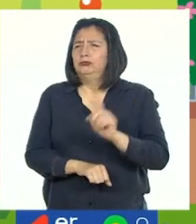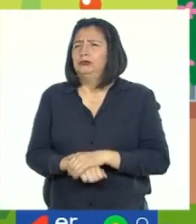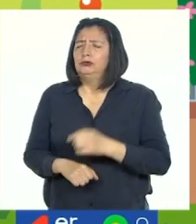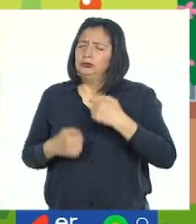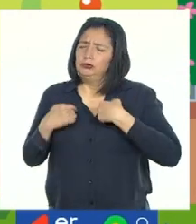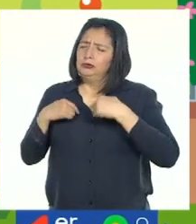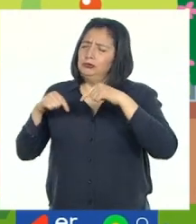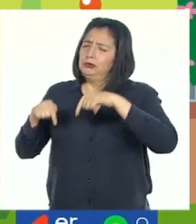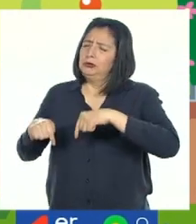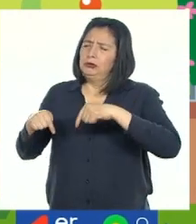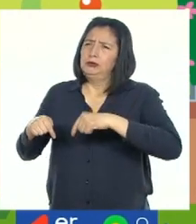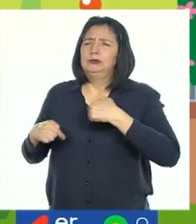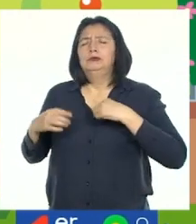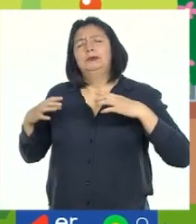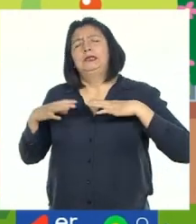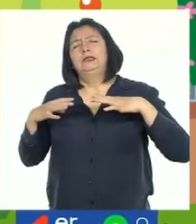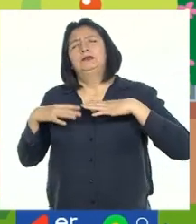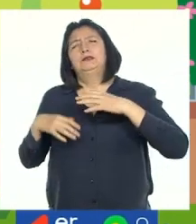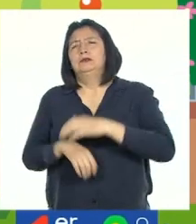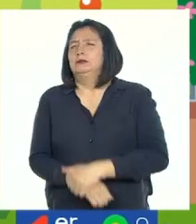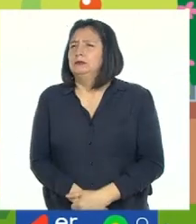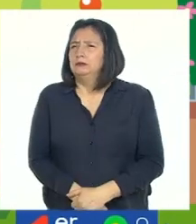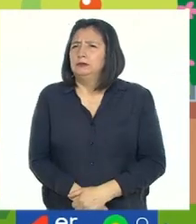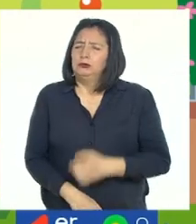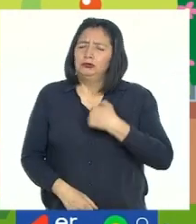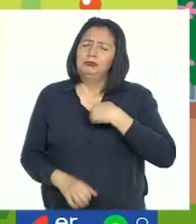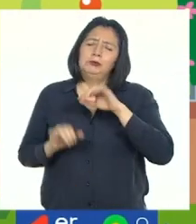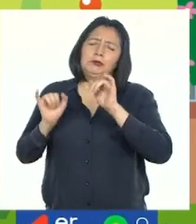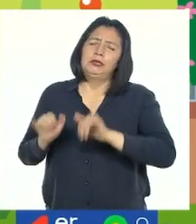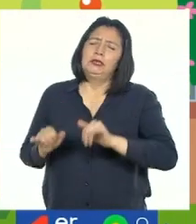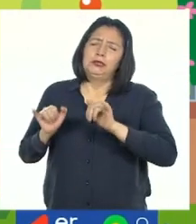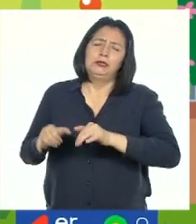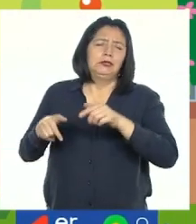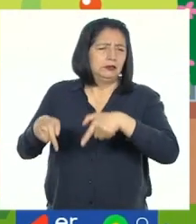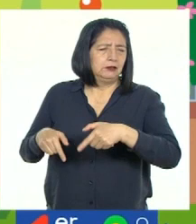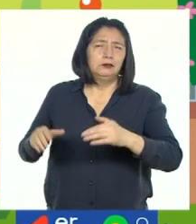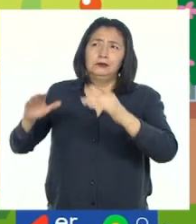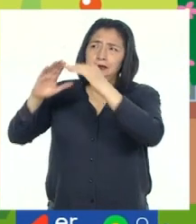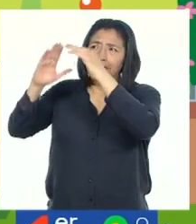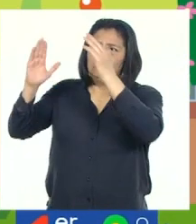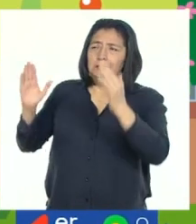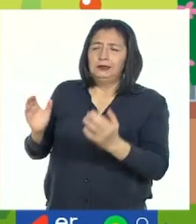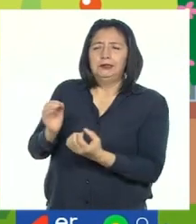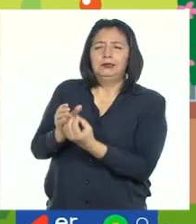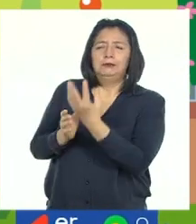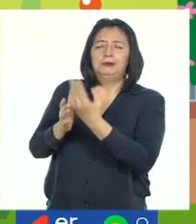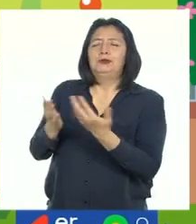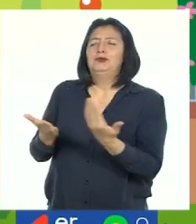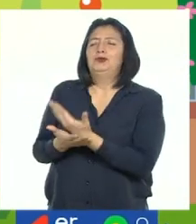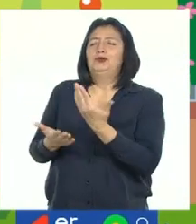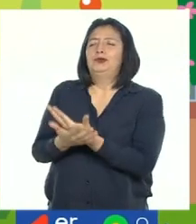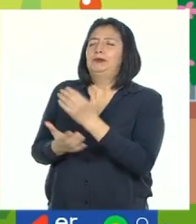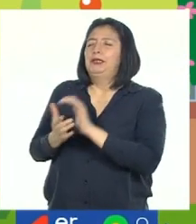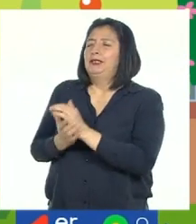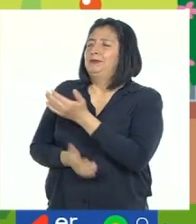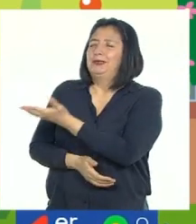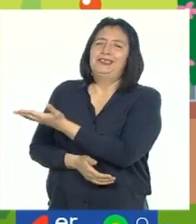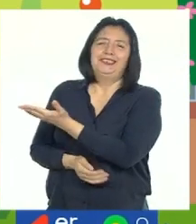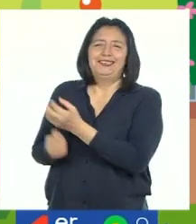Yo estoy en mis vacaciones. Me quedaré aquí en el vivero junto a mi nueva amiga